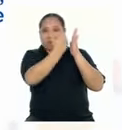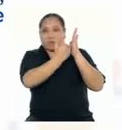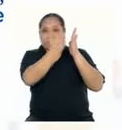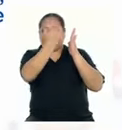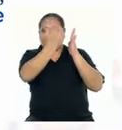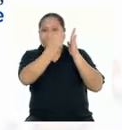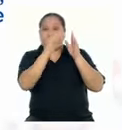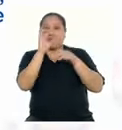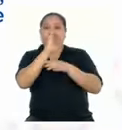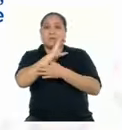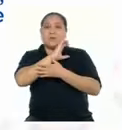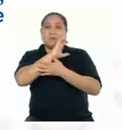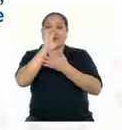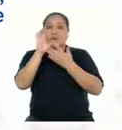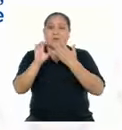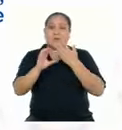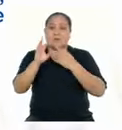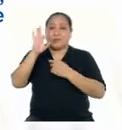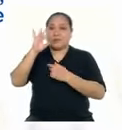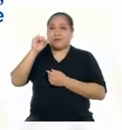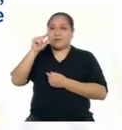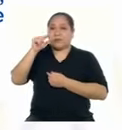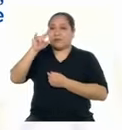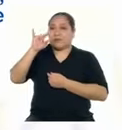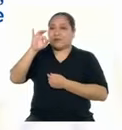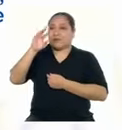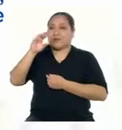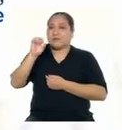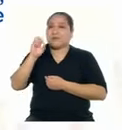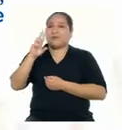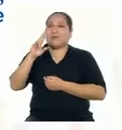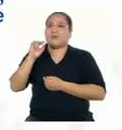características Y figuras Retóricas